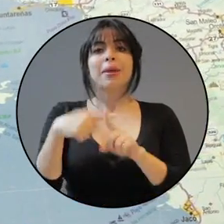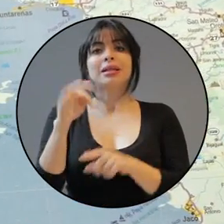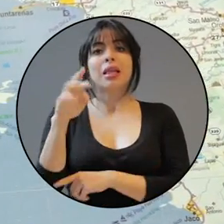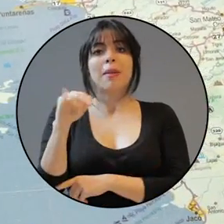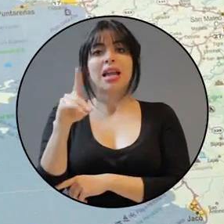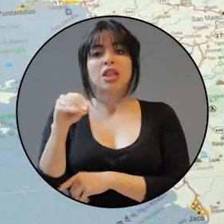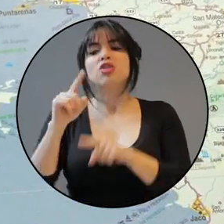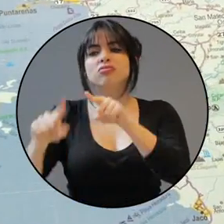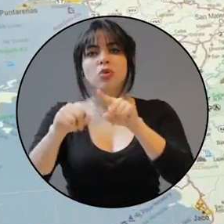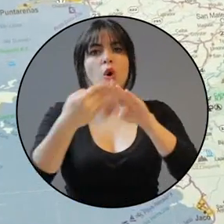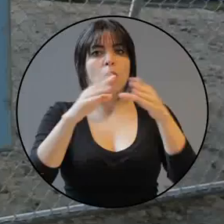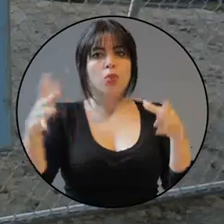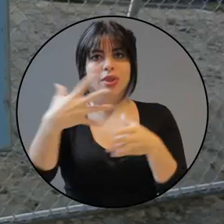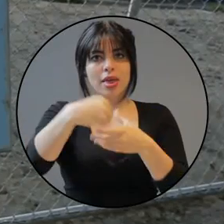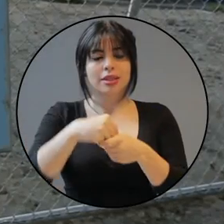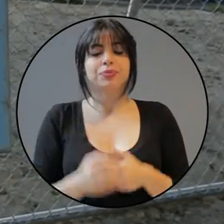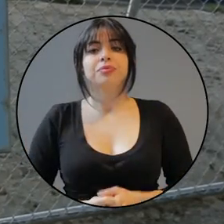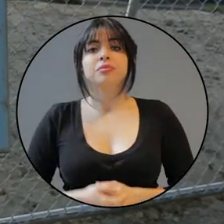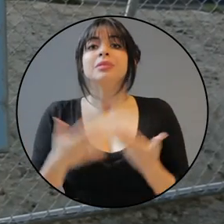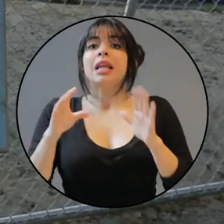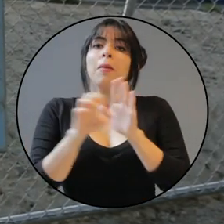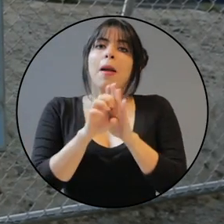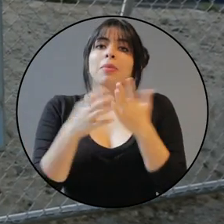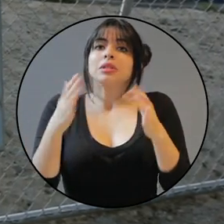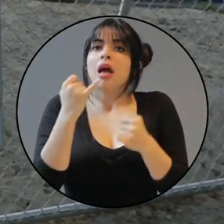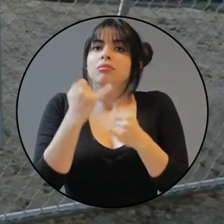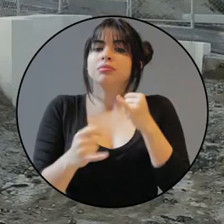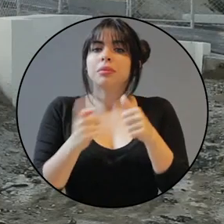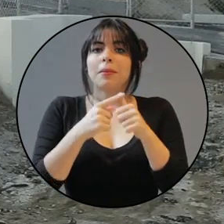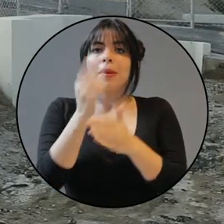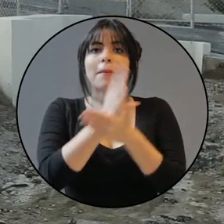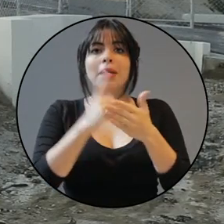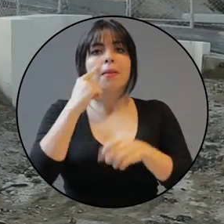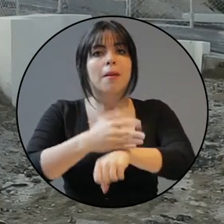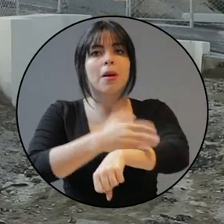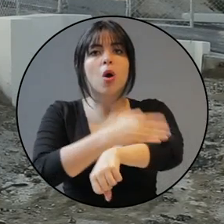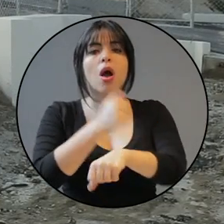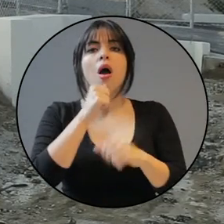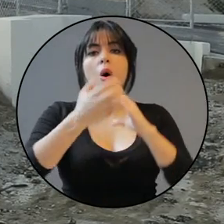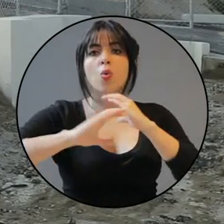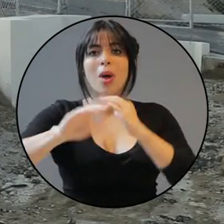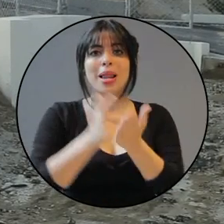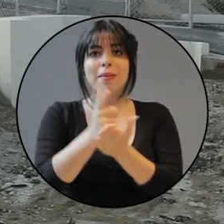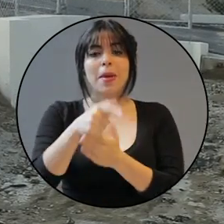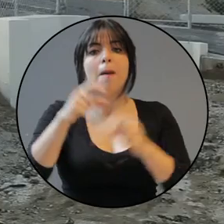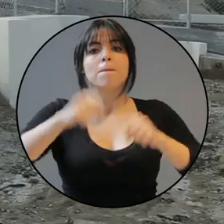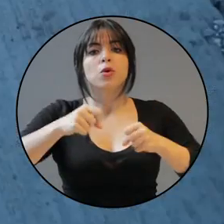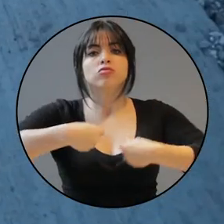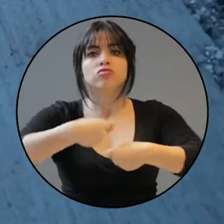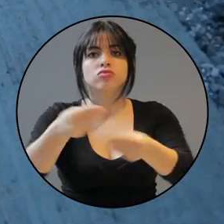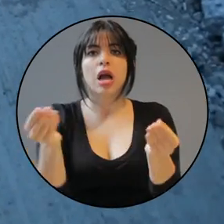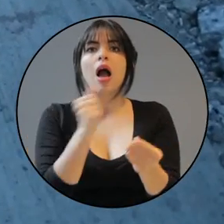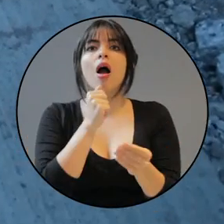entre otras comunidades. Por ejemplo, ya está terminada la primera etapa de las mejoras al acueducto en Liberia, que amplía la capacidad